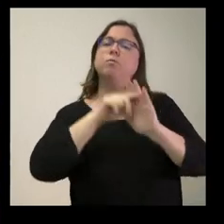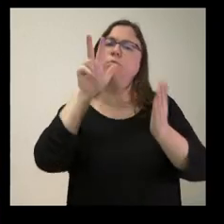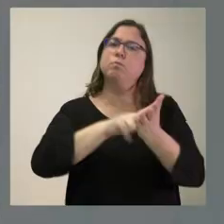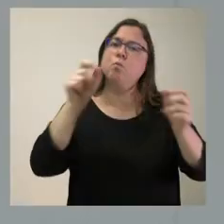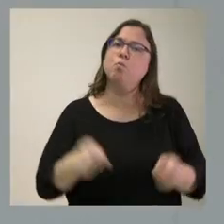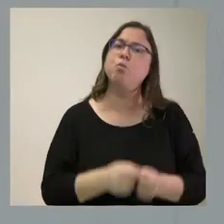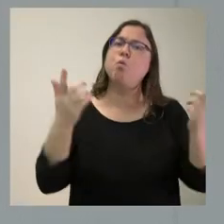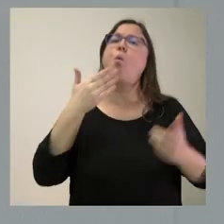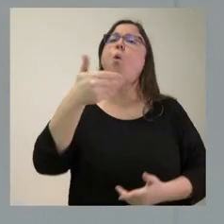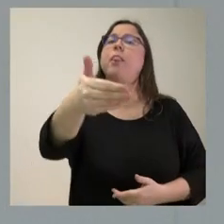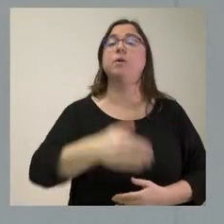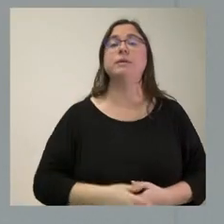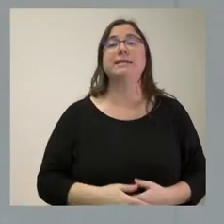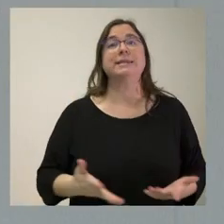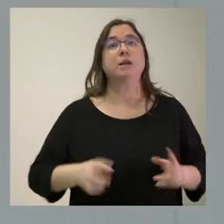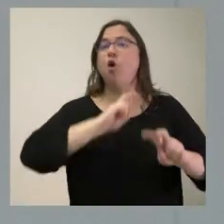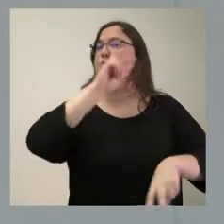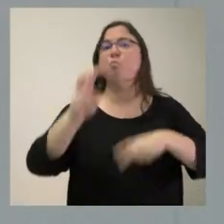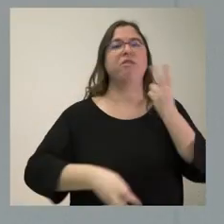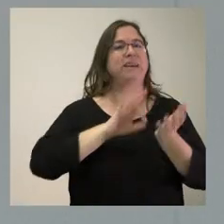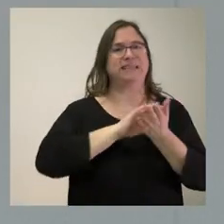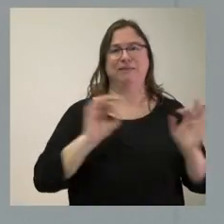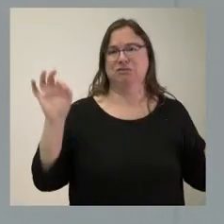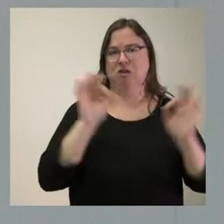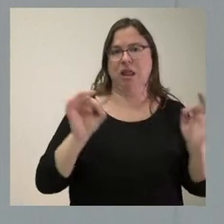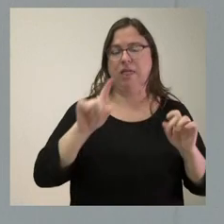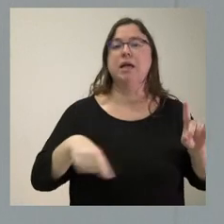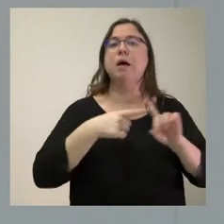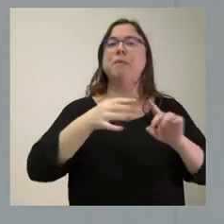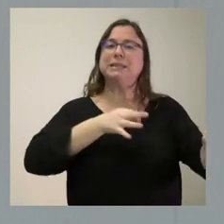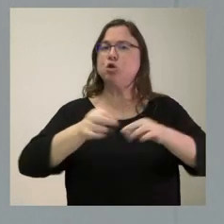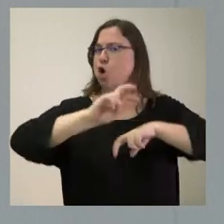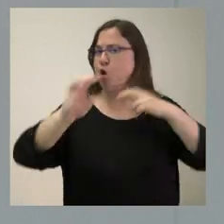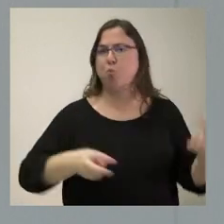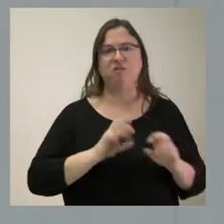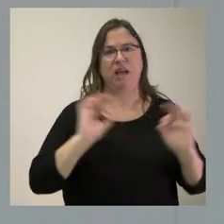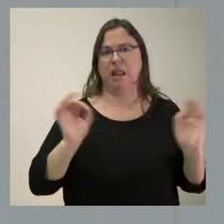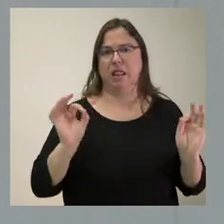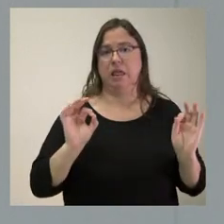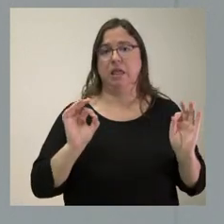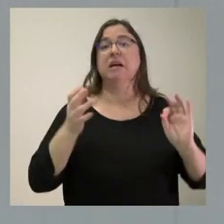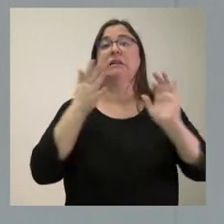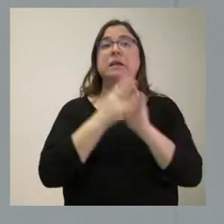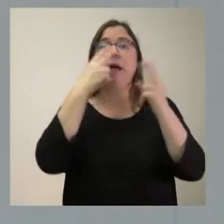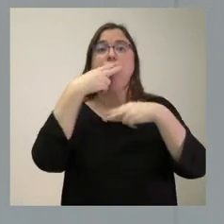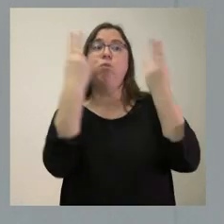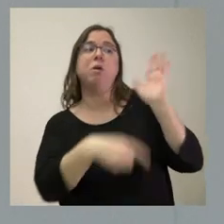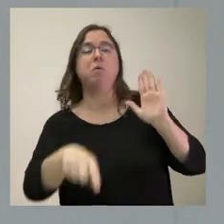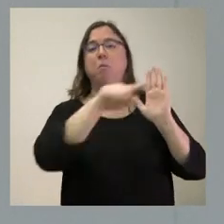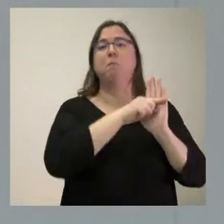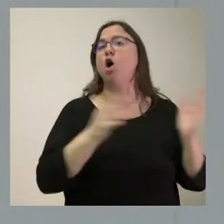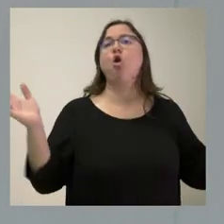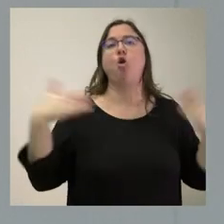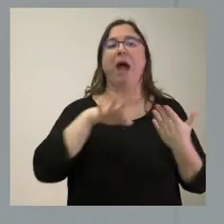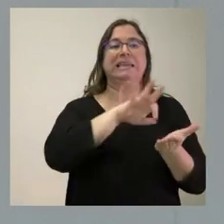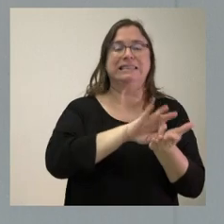Como les he dicho, no se modifica ni la cartera de servicios ni el protocolo y, por tanto, no va a haber publicación de modificación ni de cartera de